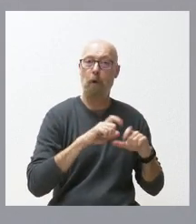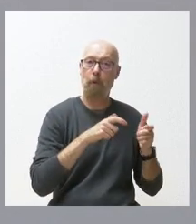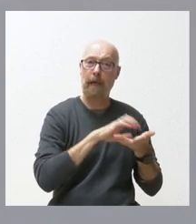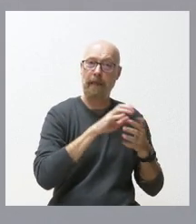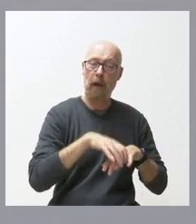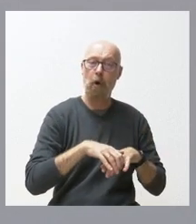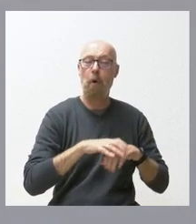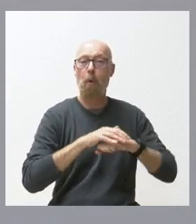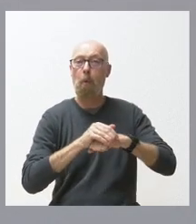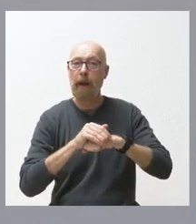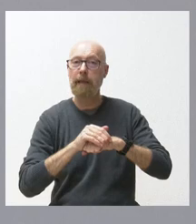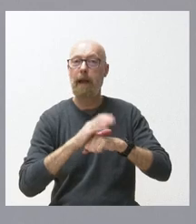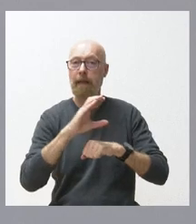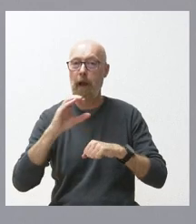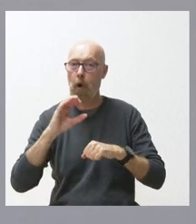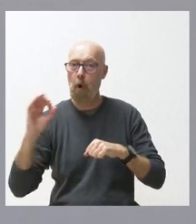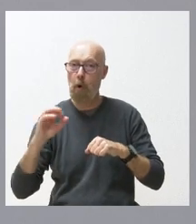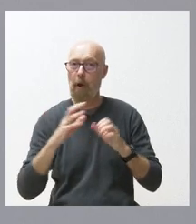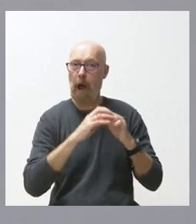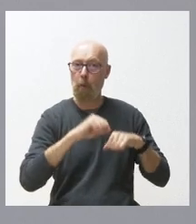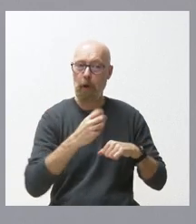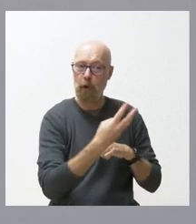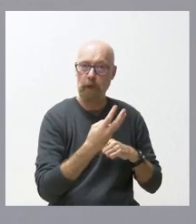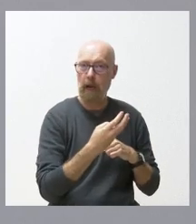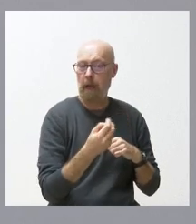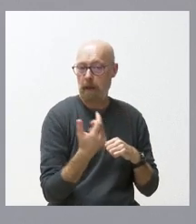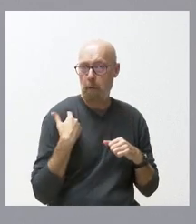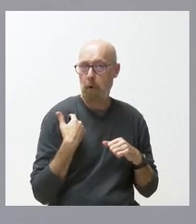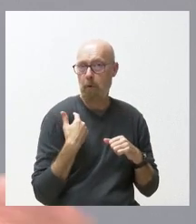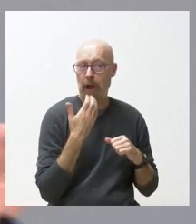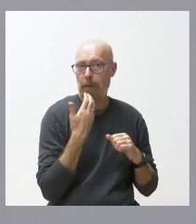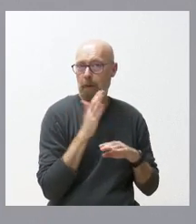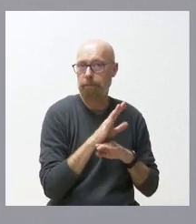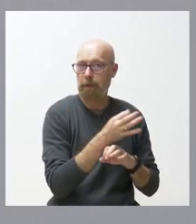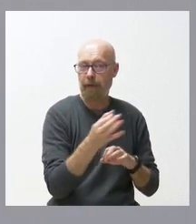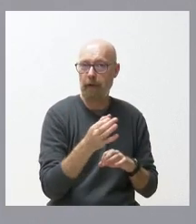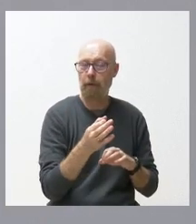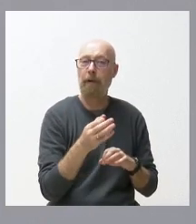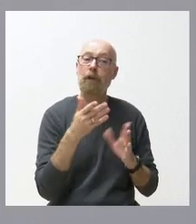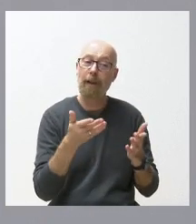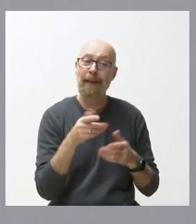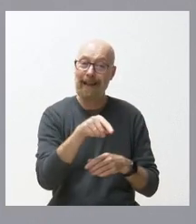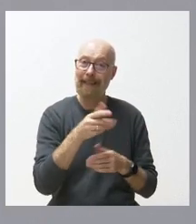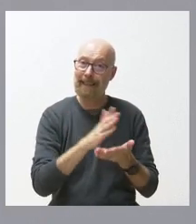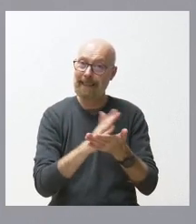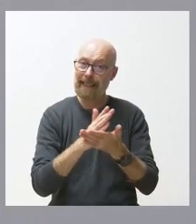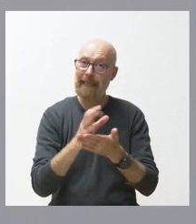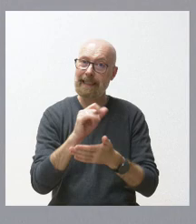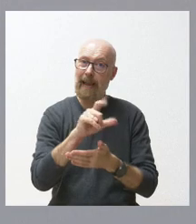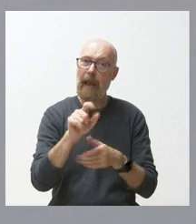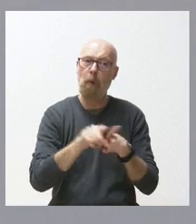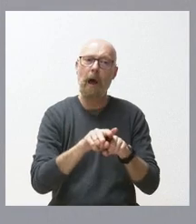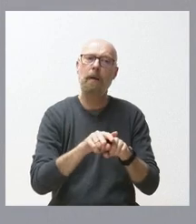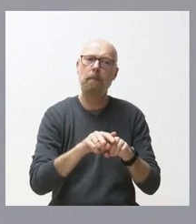Obreras yo creo que esa es la vía el SERLA está dentro de esas capacidades de interlocución que tienen entre sí empresarios y trabajadores